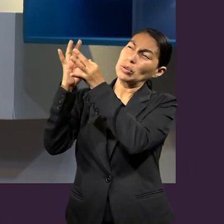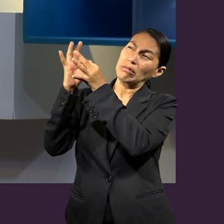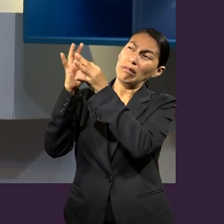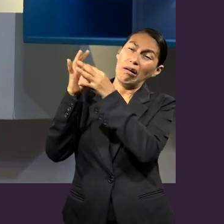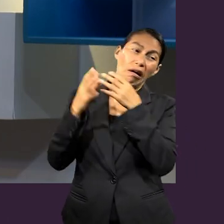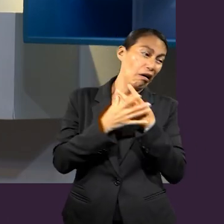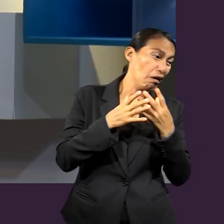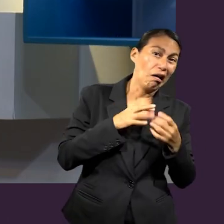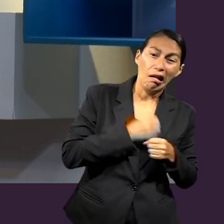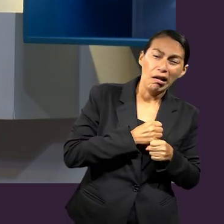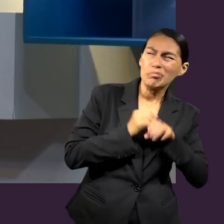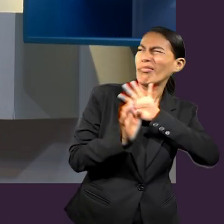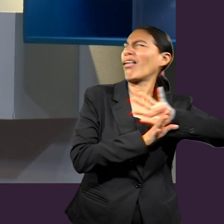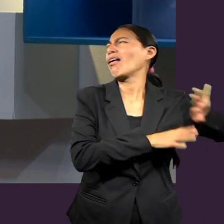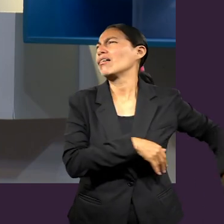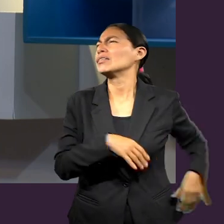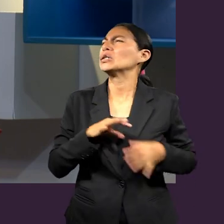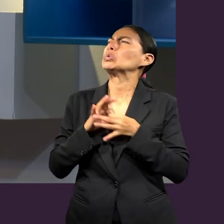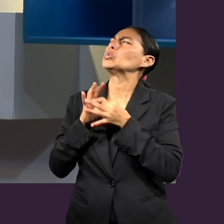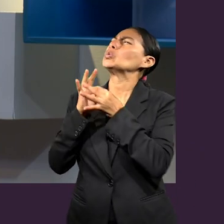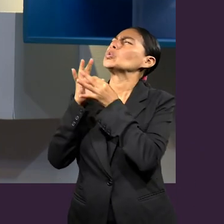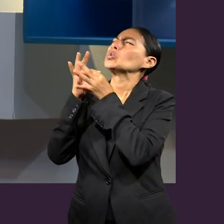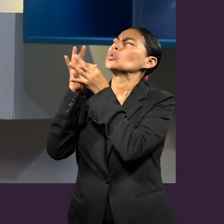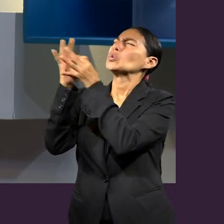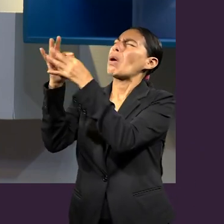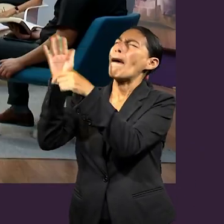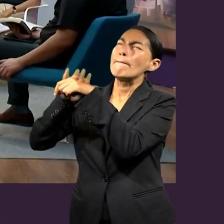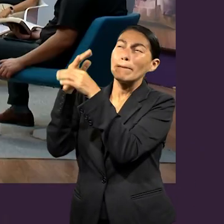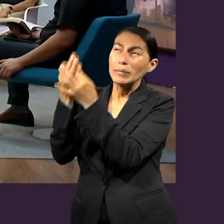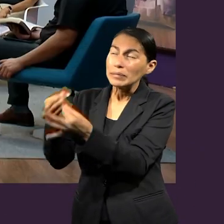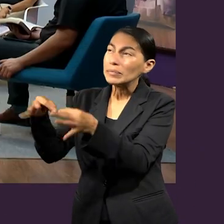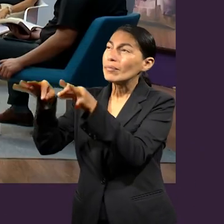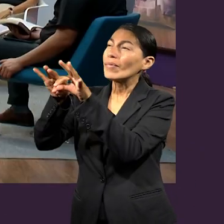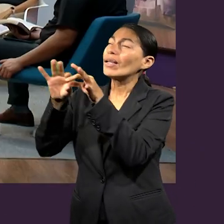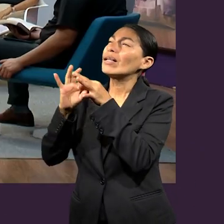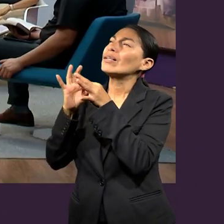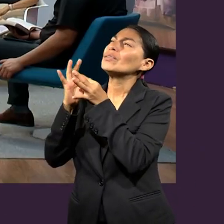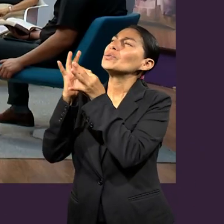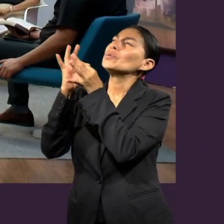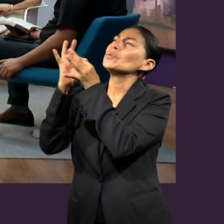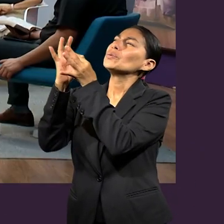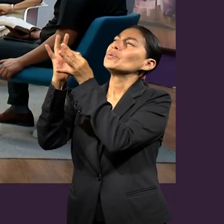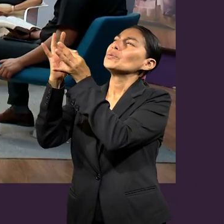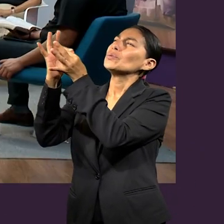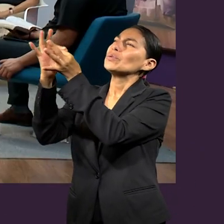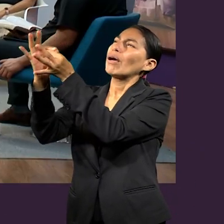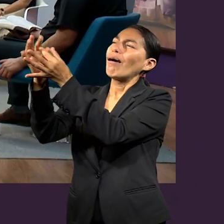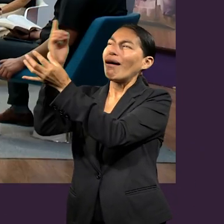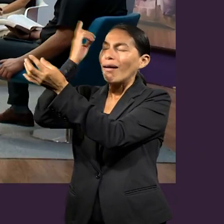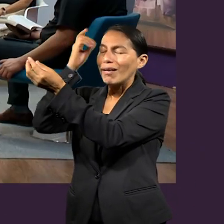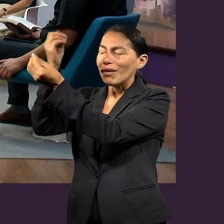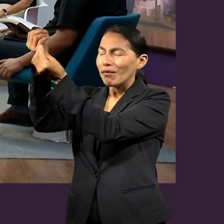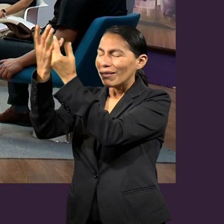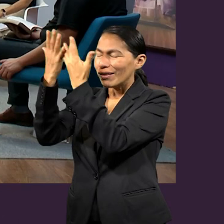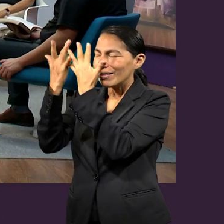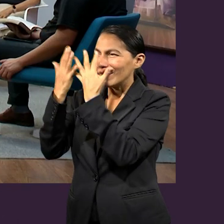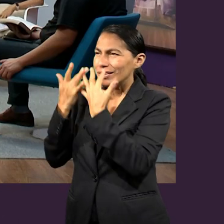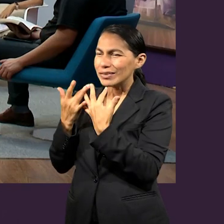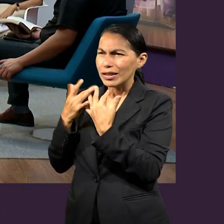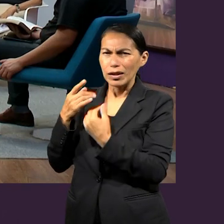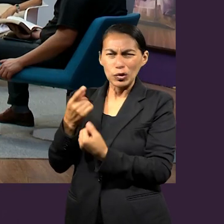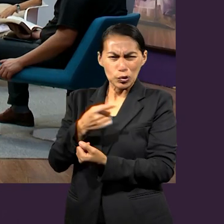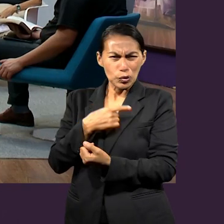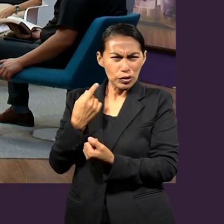cualquier límite y cualquier situación que uno pueda estar viviendo. Porque vemos un hombre que si no entendemos la historia,